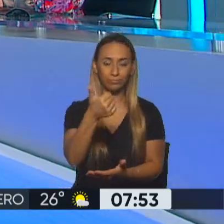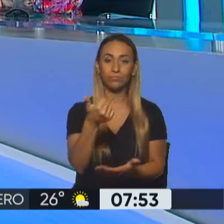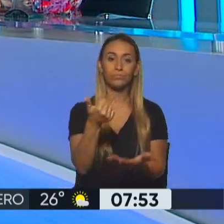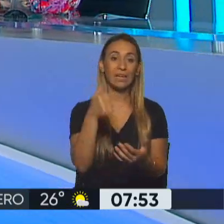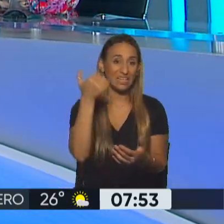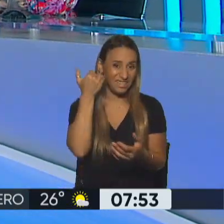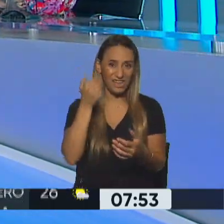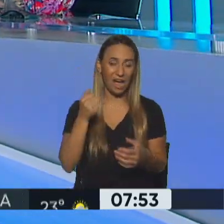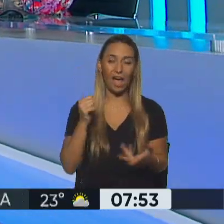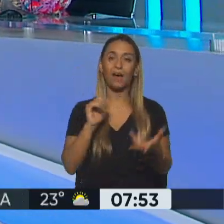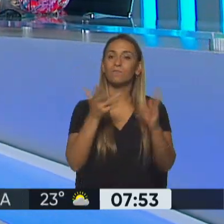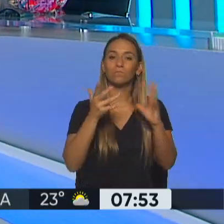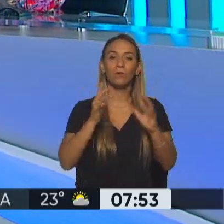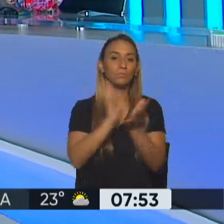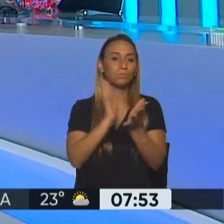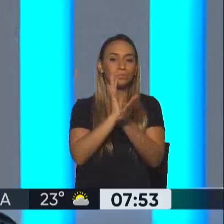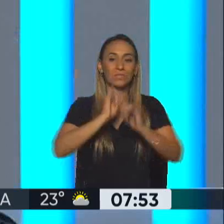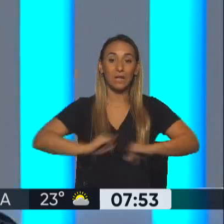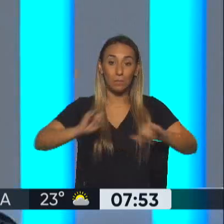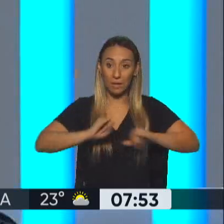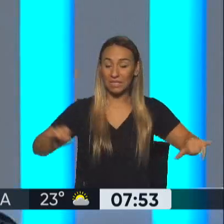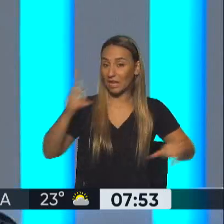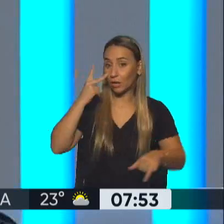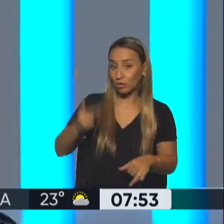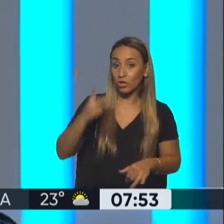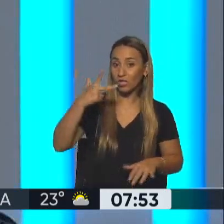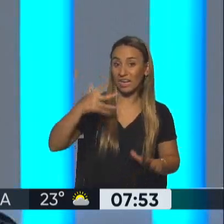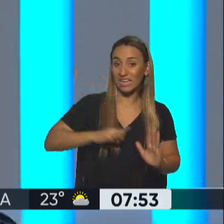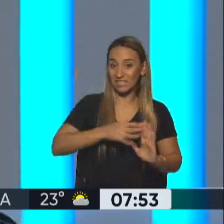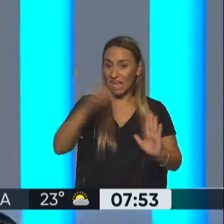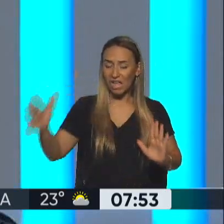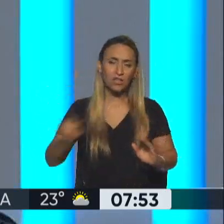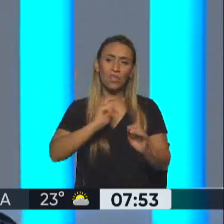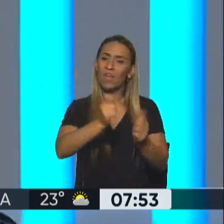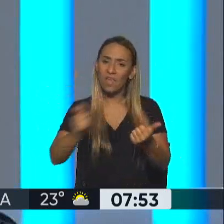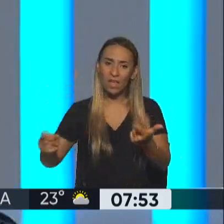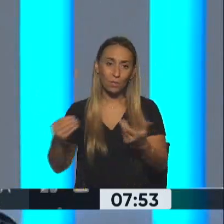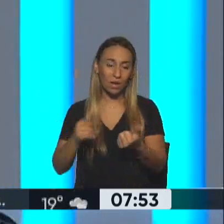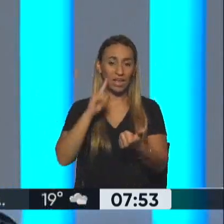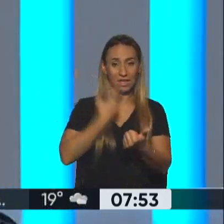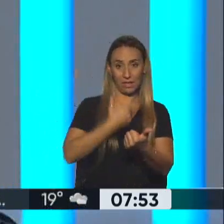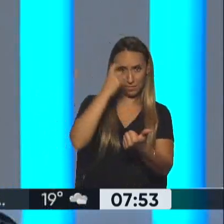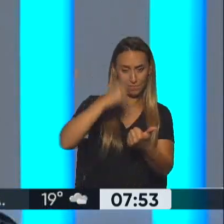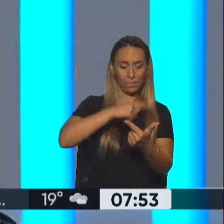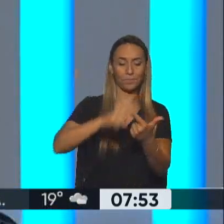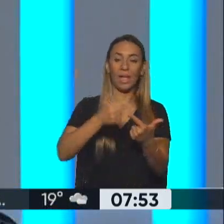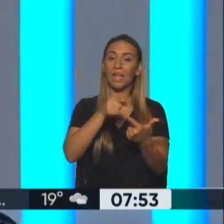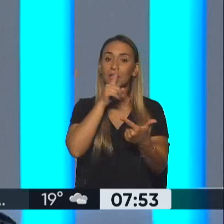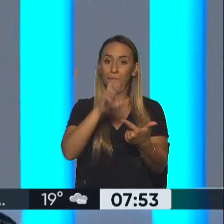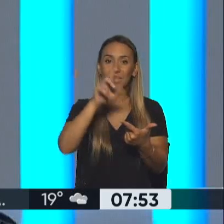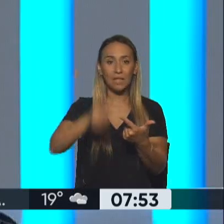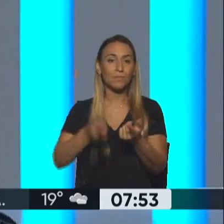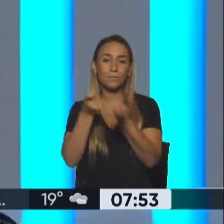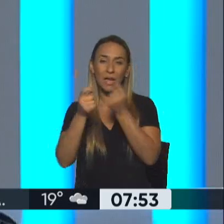fueron las políticas públicas en los tres años de gobierno del Frente de Todos. El IFE, el ATP, la gestión de la pandemia también. Habló de la